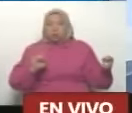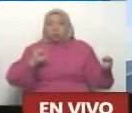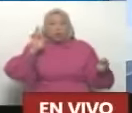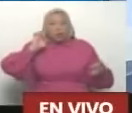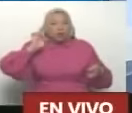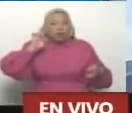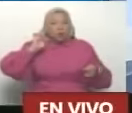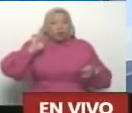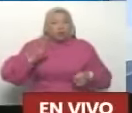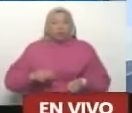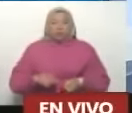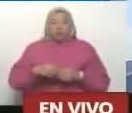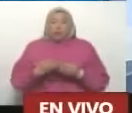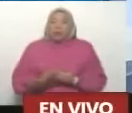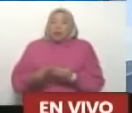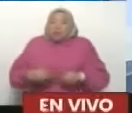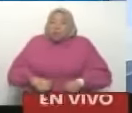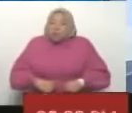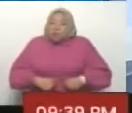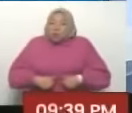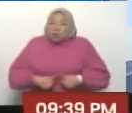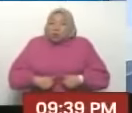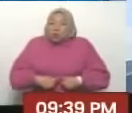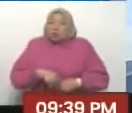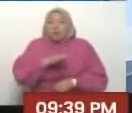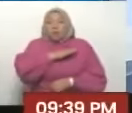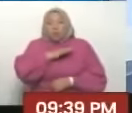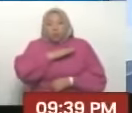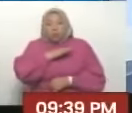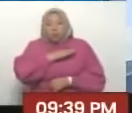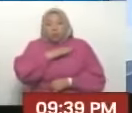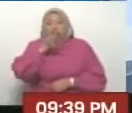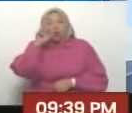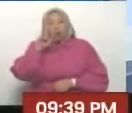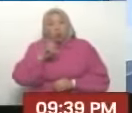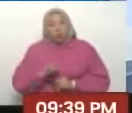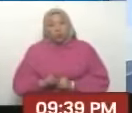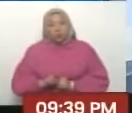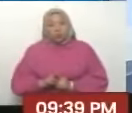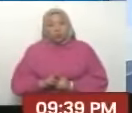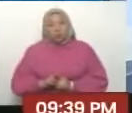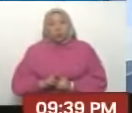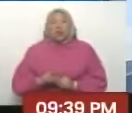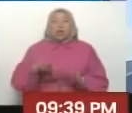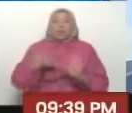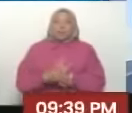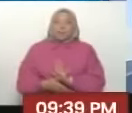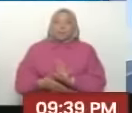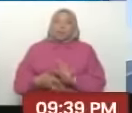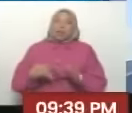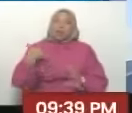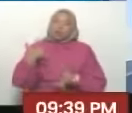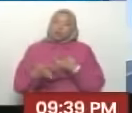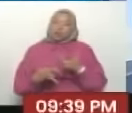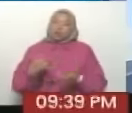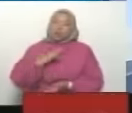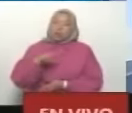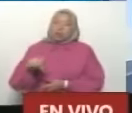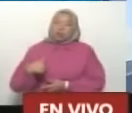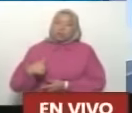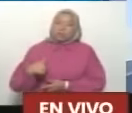Nosotros dependemos del esfuerzo propio. De sembrar todos los días. Siembra, cosecha, cosecha, siembra.